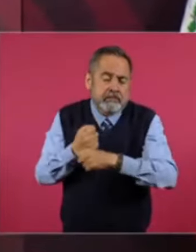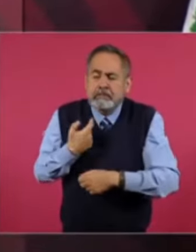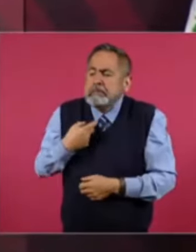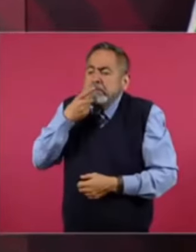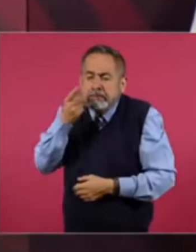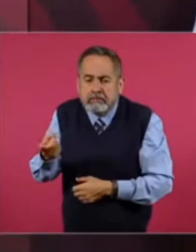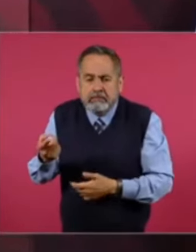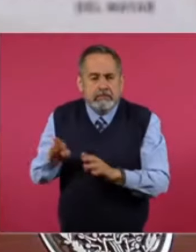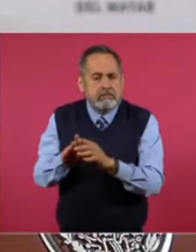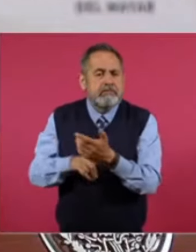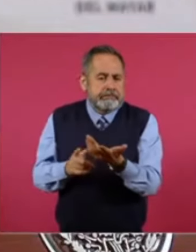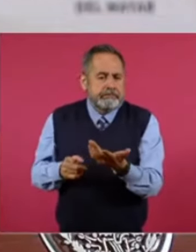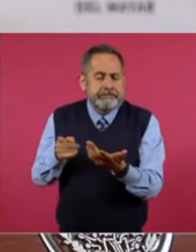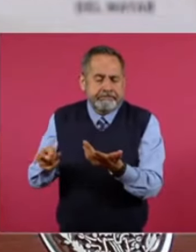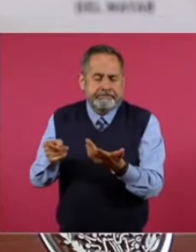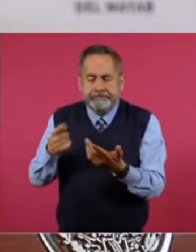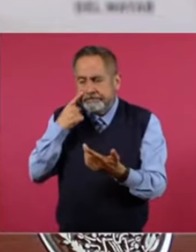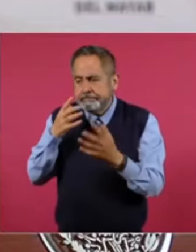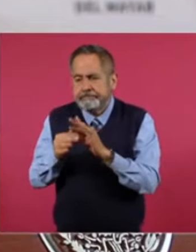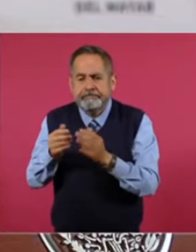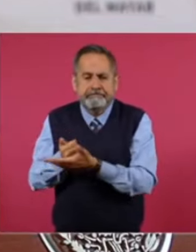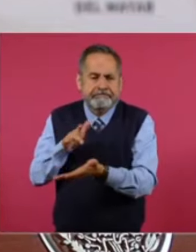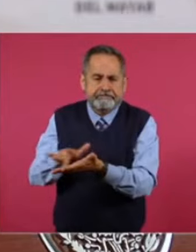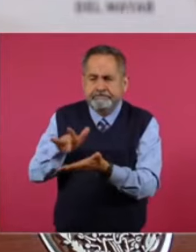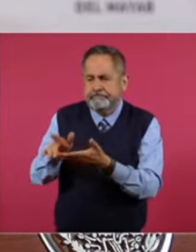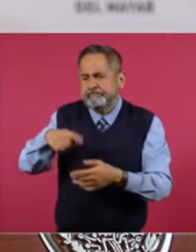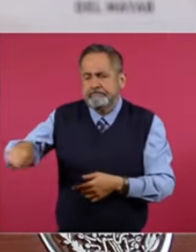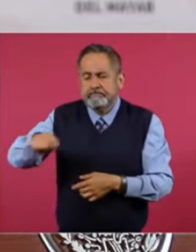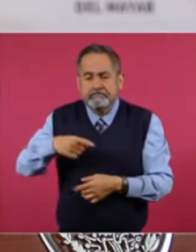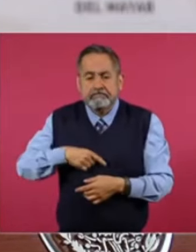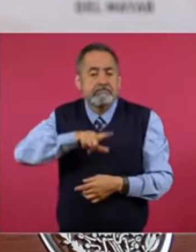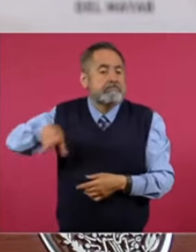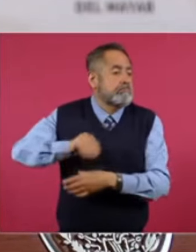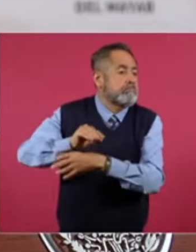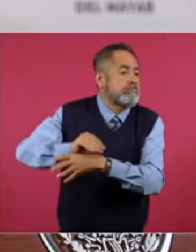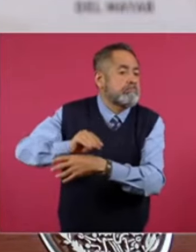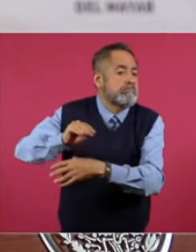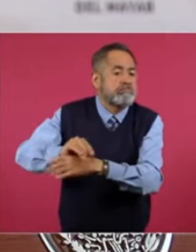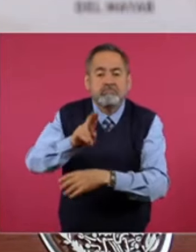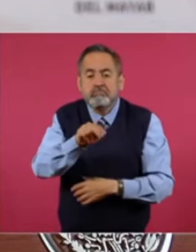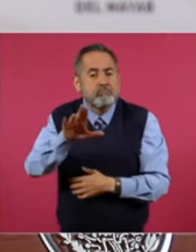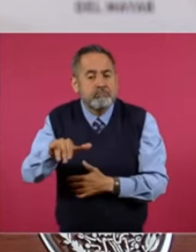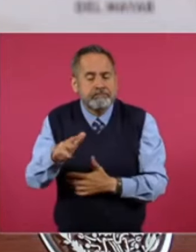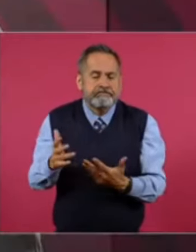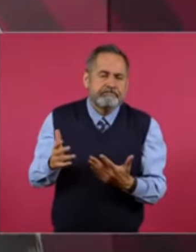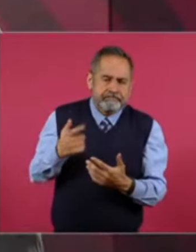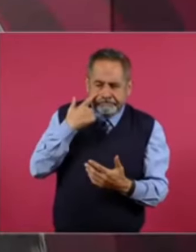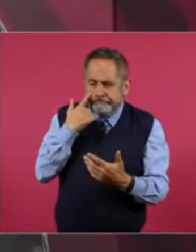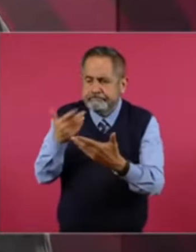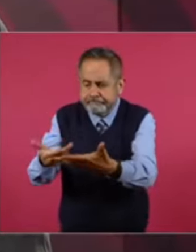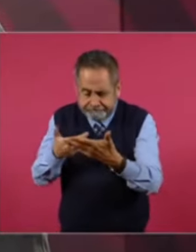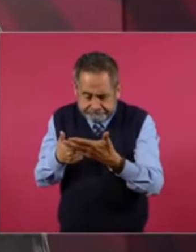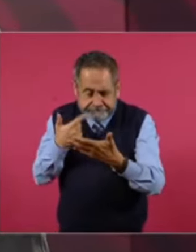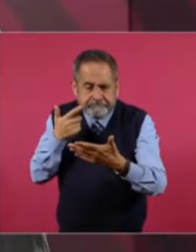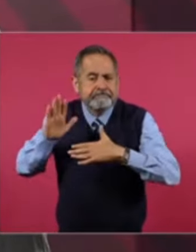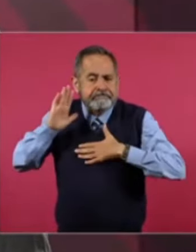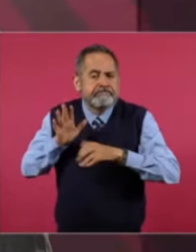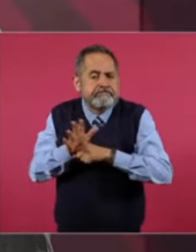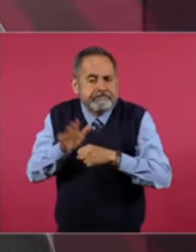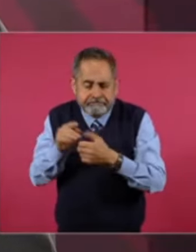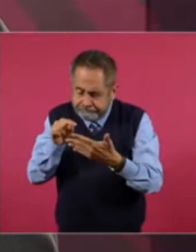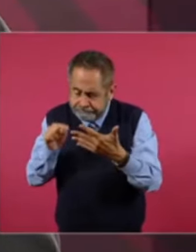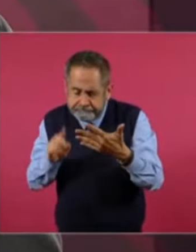Quedaron estos compromisos. De ayudar a los trabajadores. Y nunca. Se ha hecho. Entonces. Vamos a ver. que.